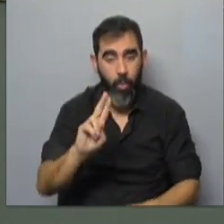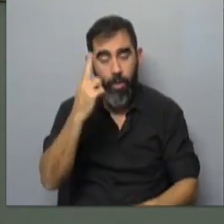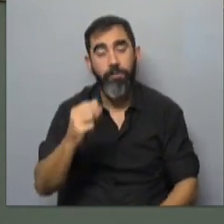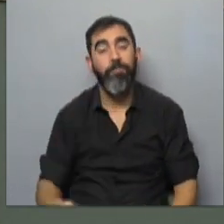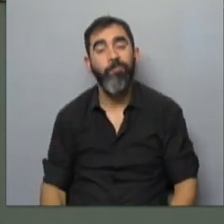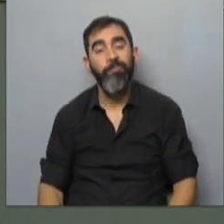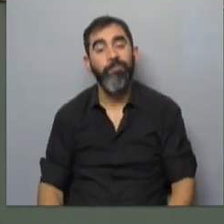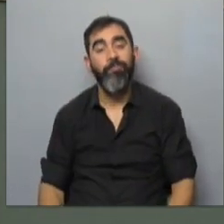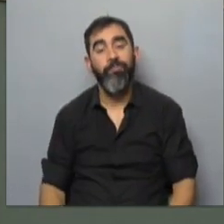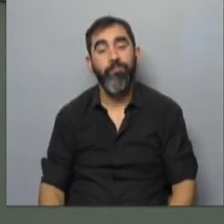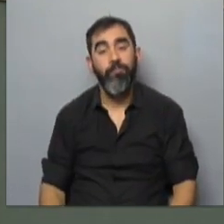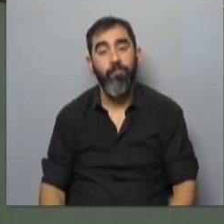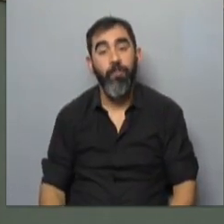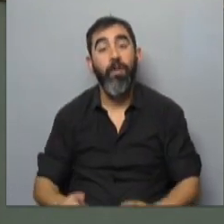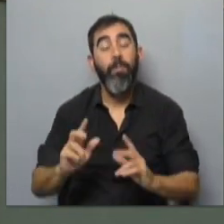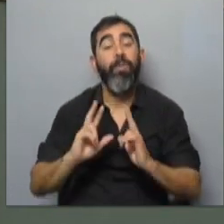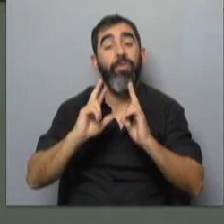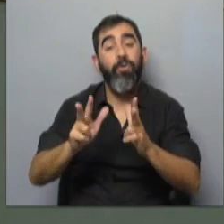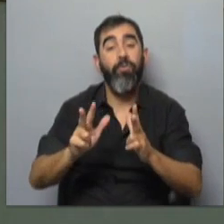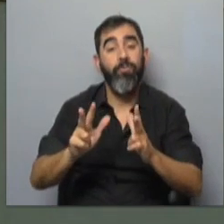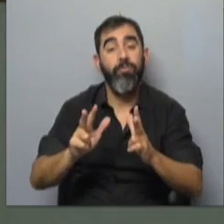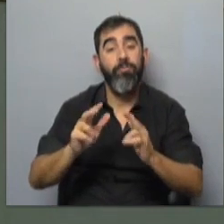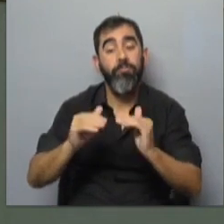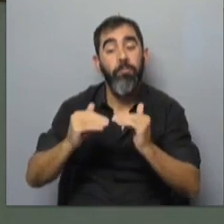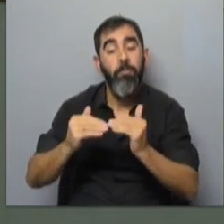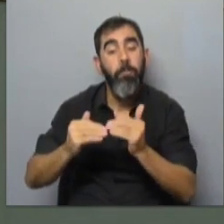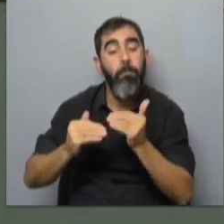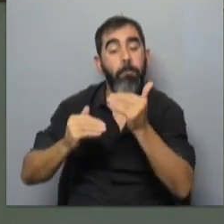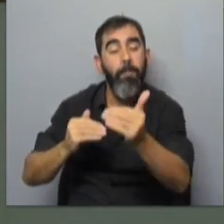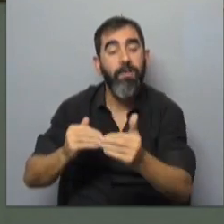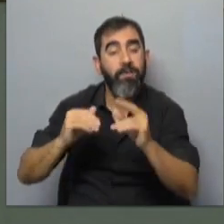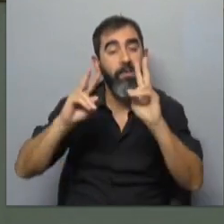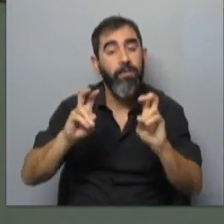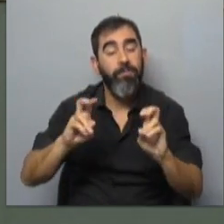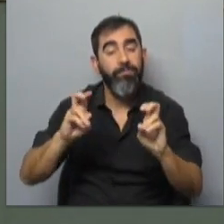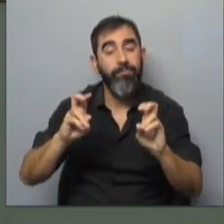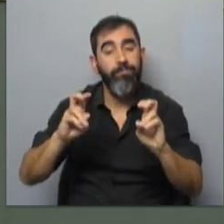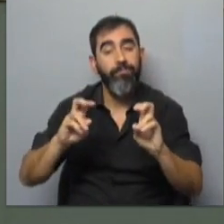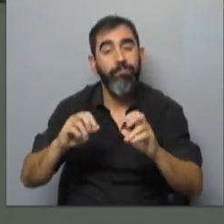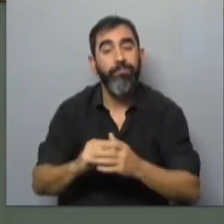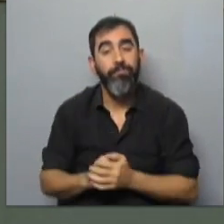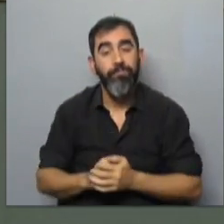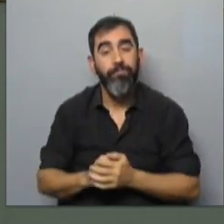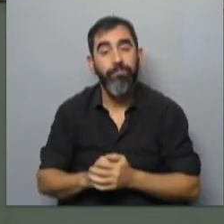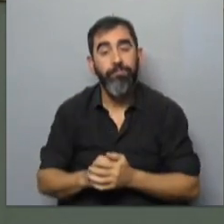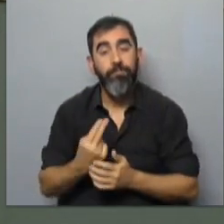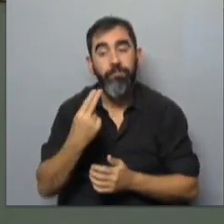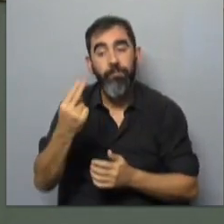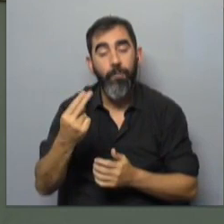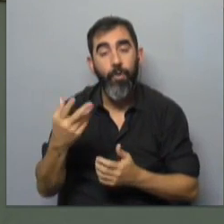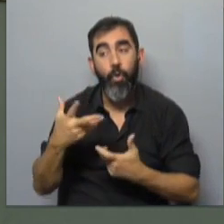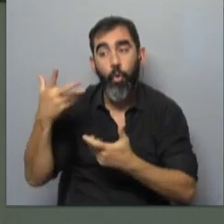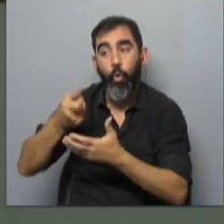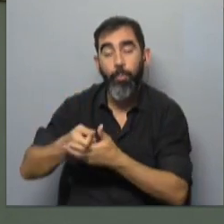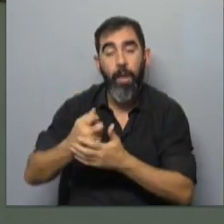país. Esto, además, señaló que es un paso más que se da a propósito de lo que fue ya la habilitación de la importación de